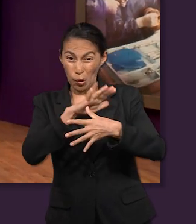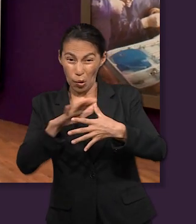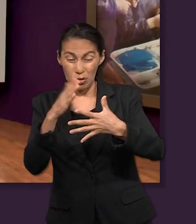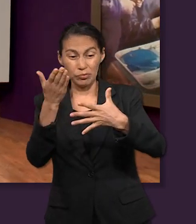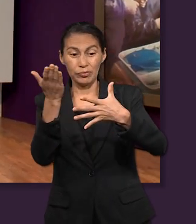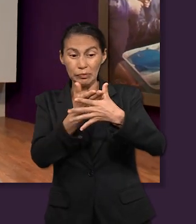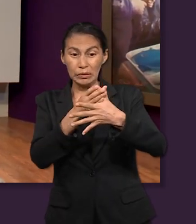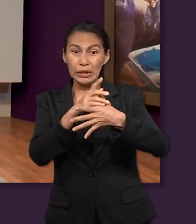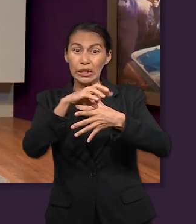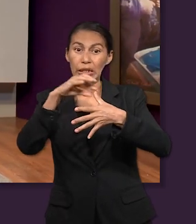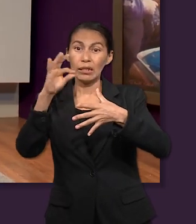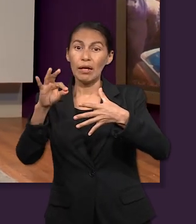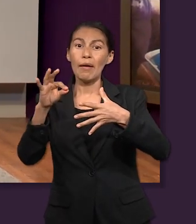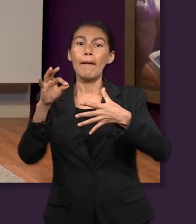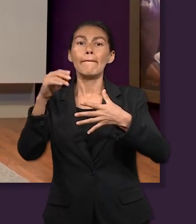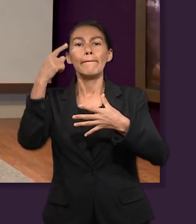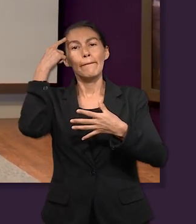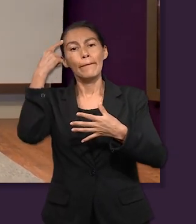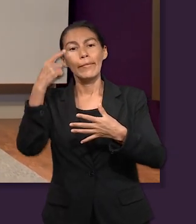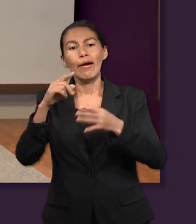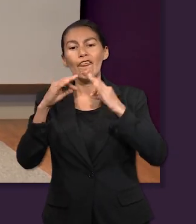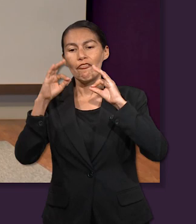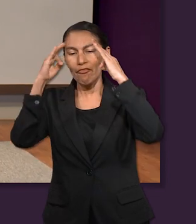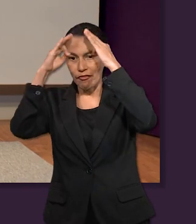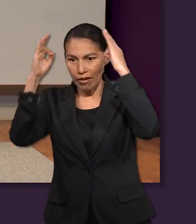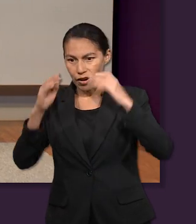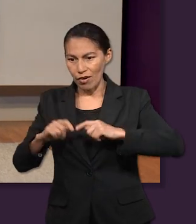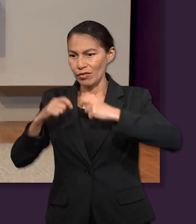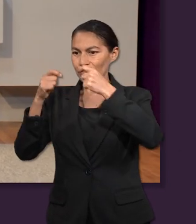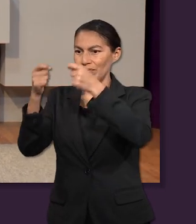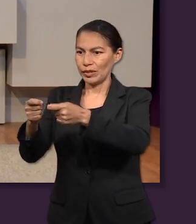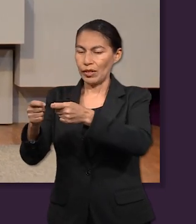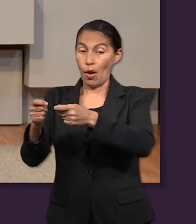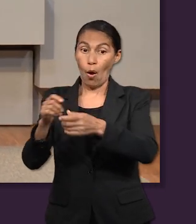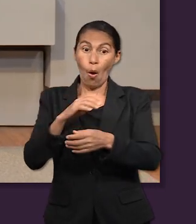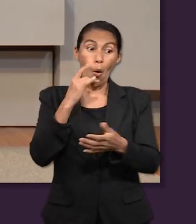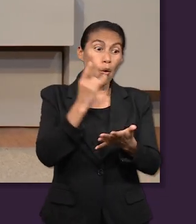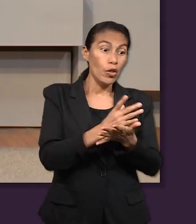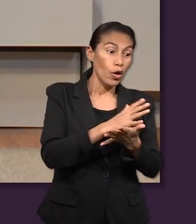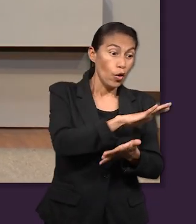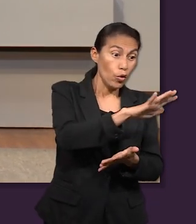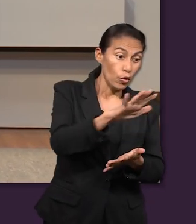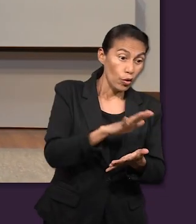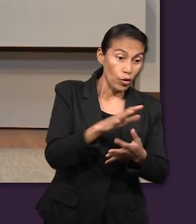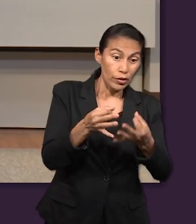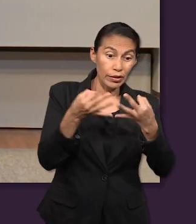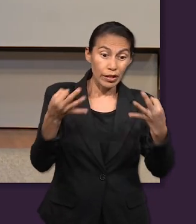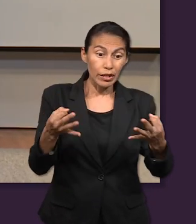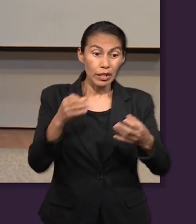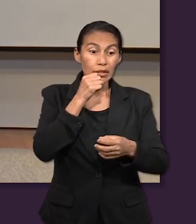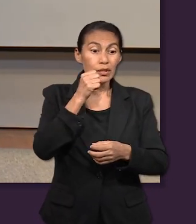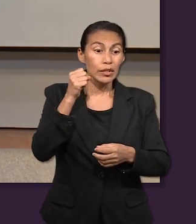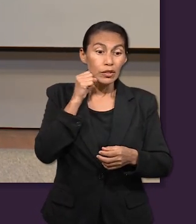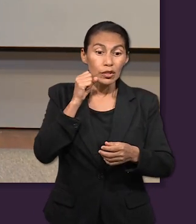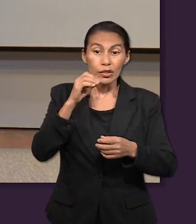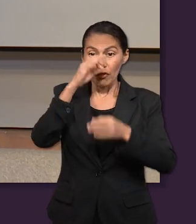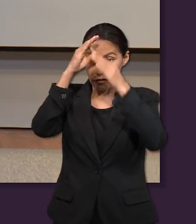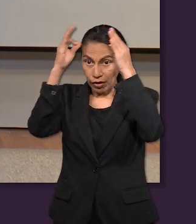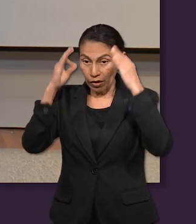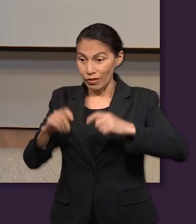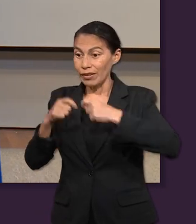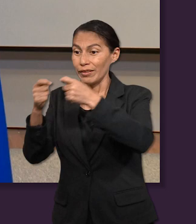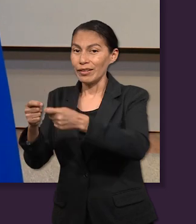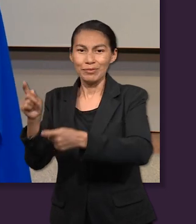pertenece al faraón. Solamente la tierra de los sacerdotes no llegó a ser del faraón. Así